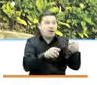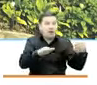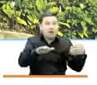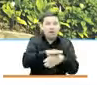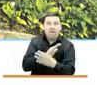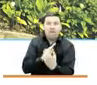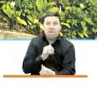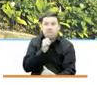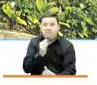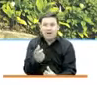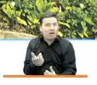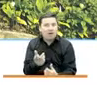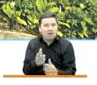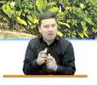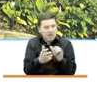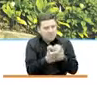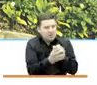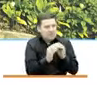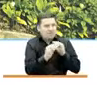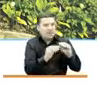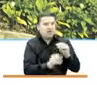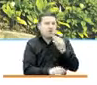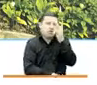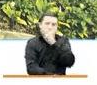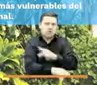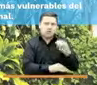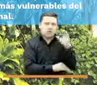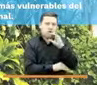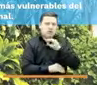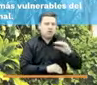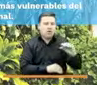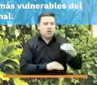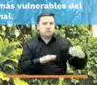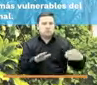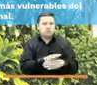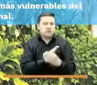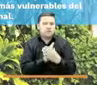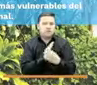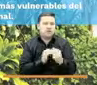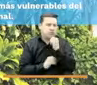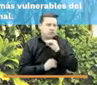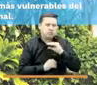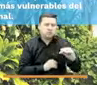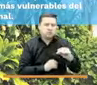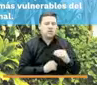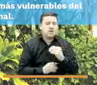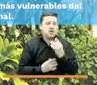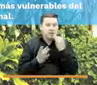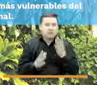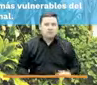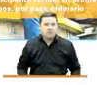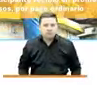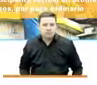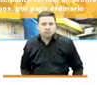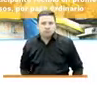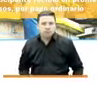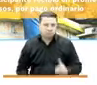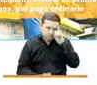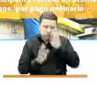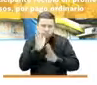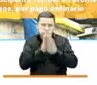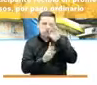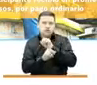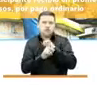monetaria y que 2.3 millones de colombianos ingresaran a la pobreza monetaria extrema. Prosperidad Social